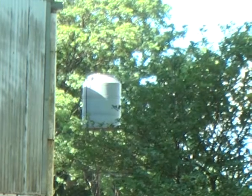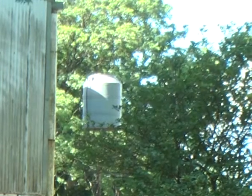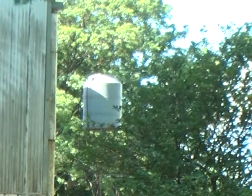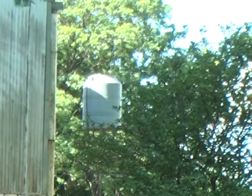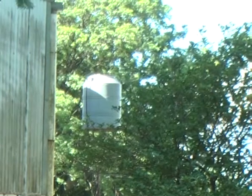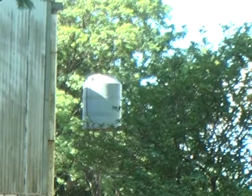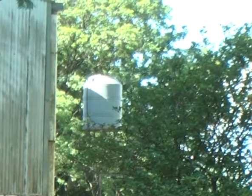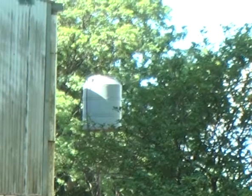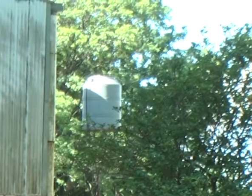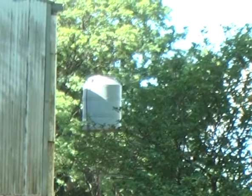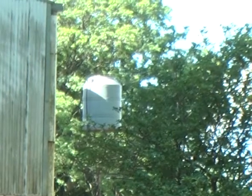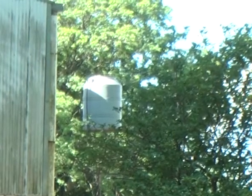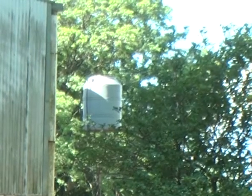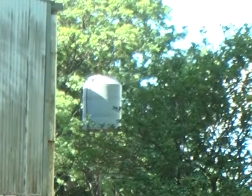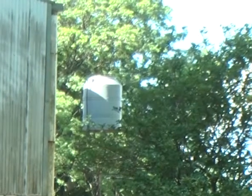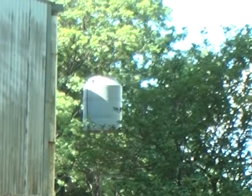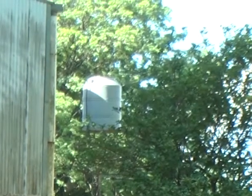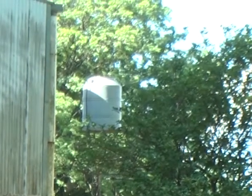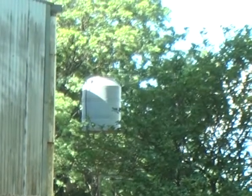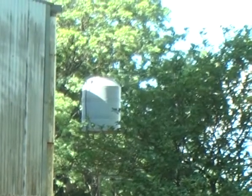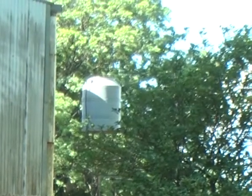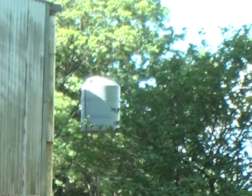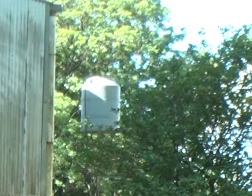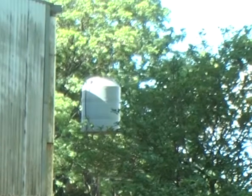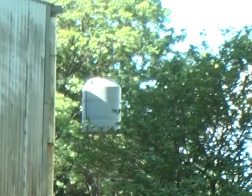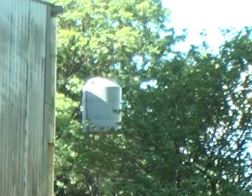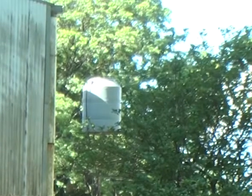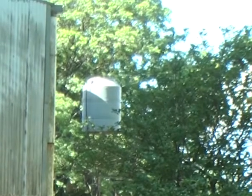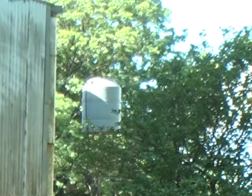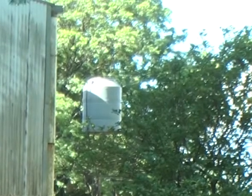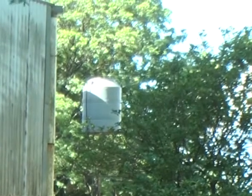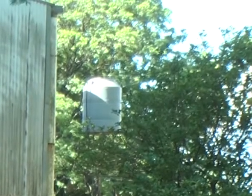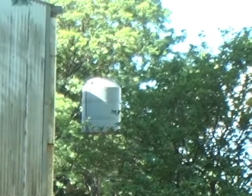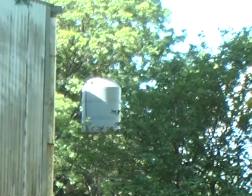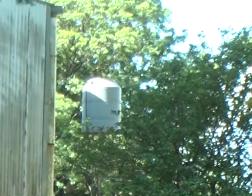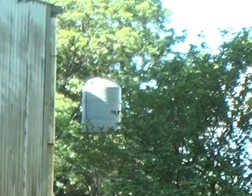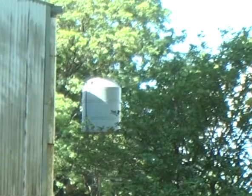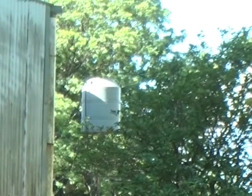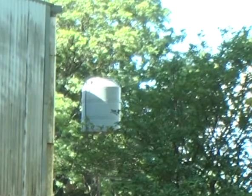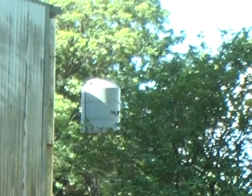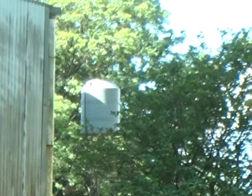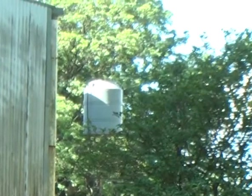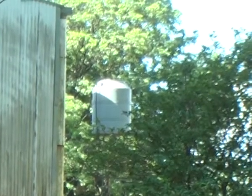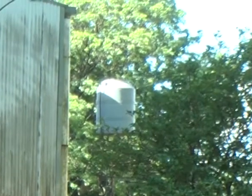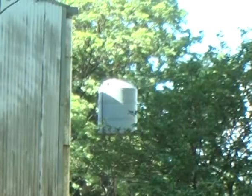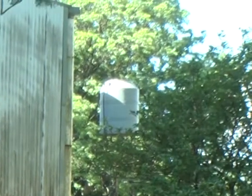En este taller hemos querido compartir algunas señas básicas, gracias al apoyo del Secretario de